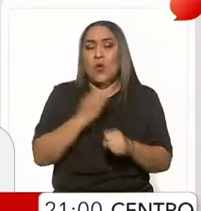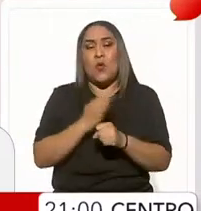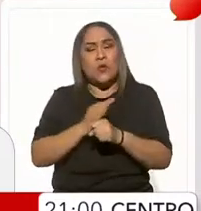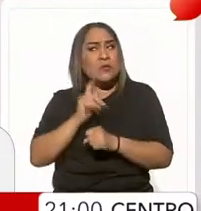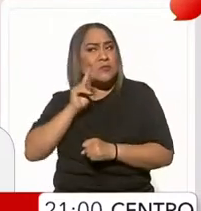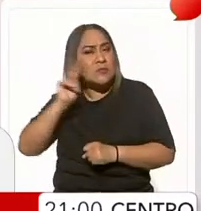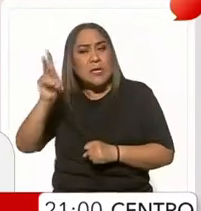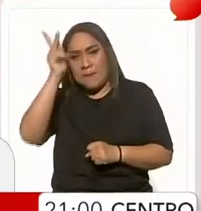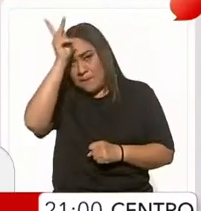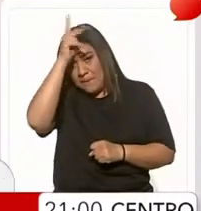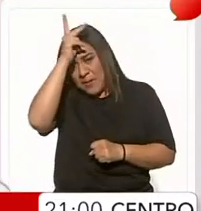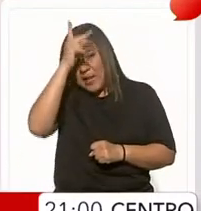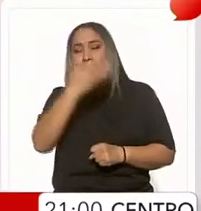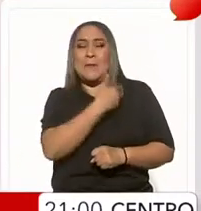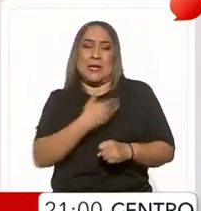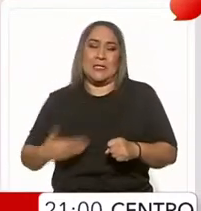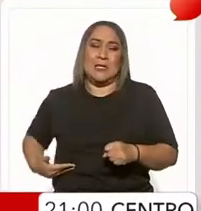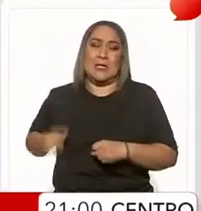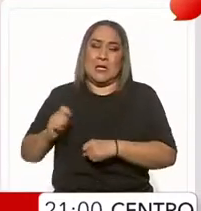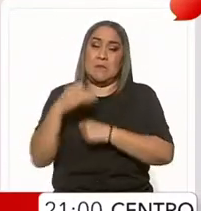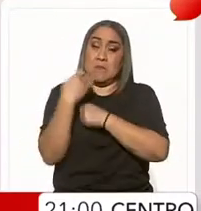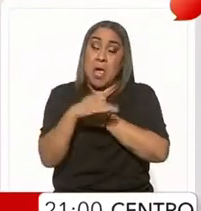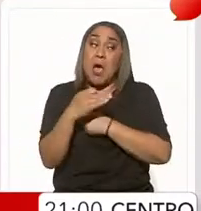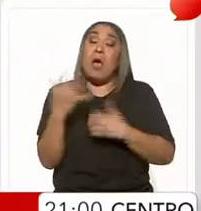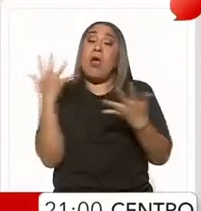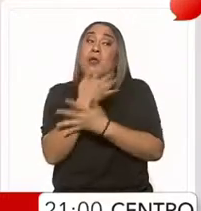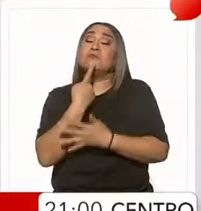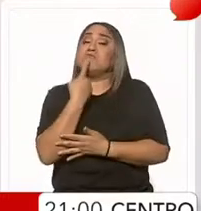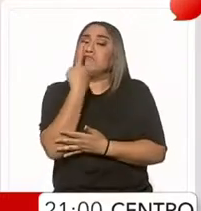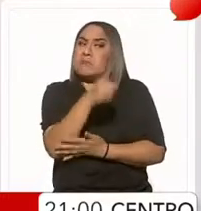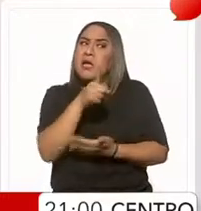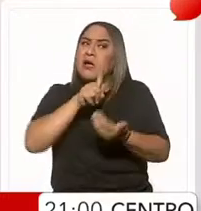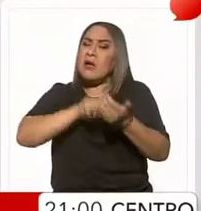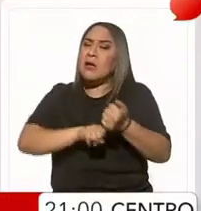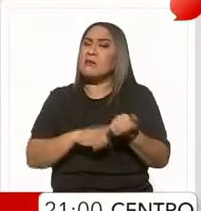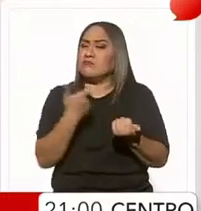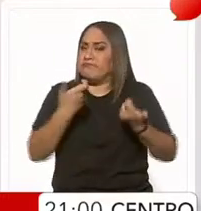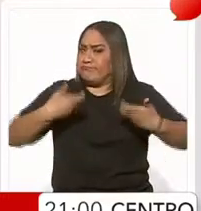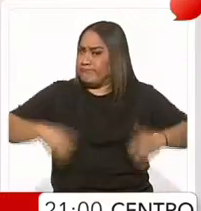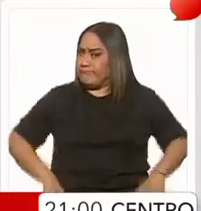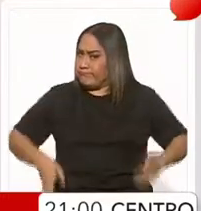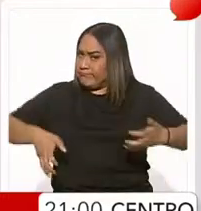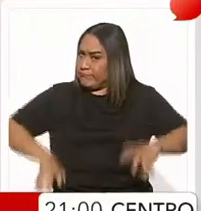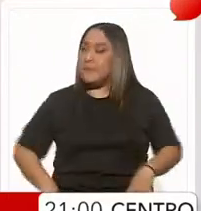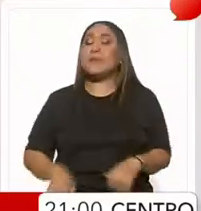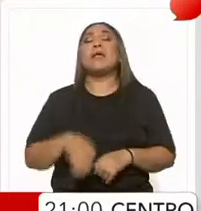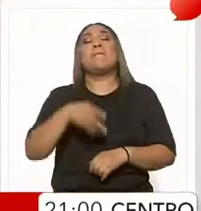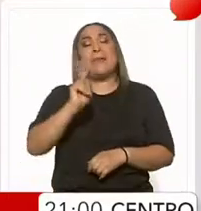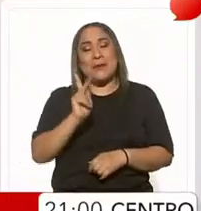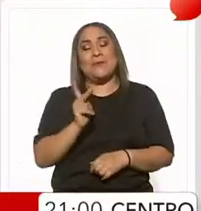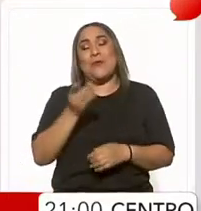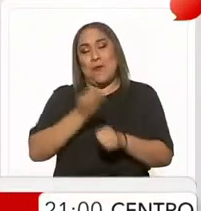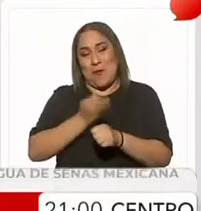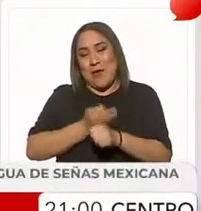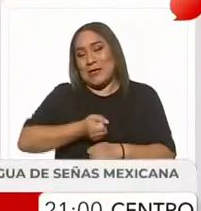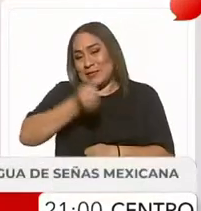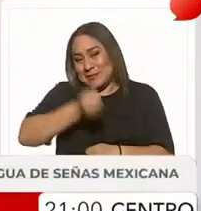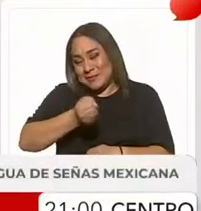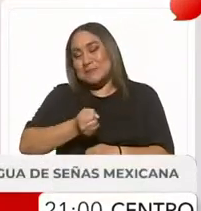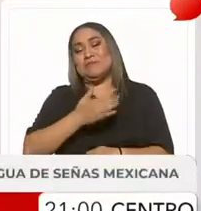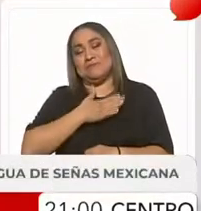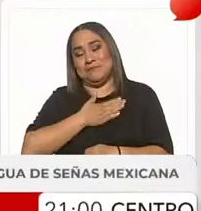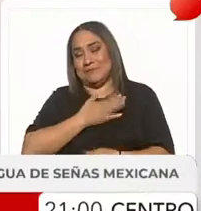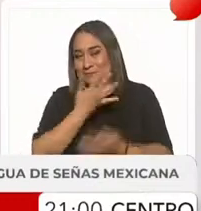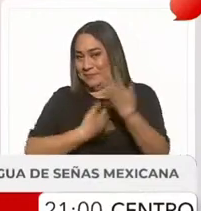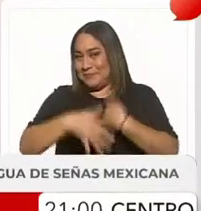Perú, donde la presidenta sustituta es acusada de enriquecimiento ilícito. Antes, vamos a saludar a Vanessa Salazar, quien